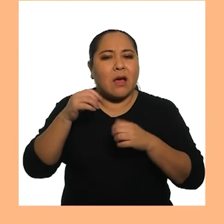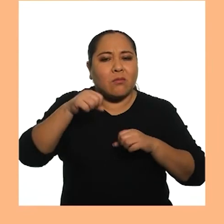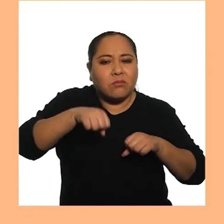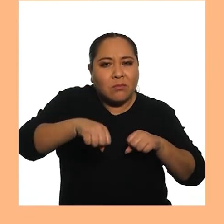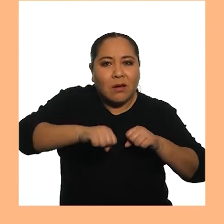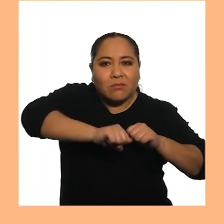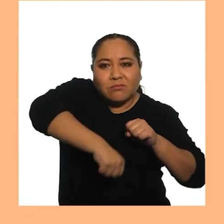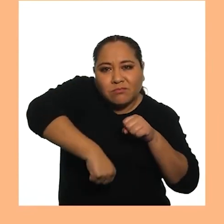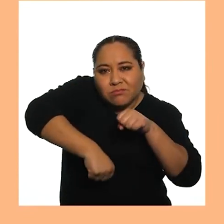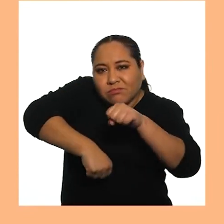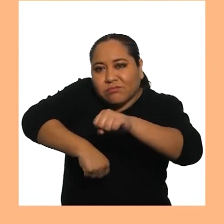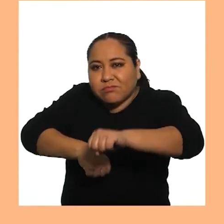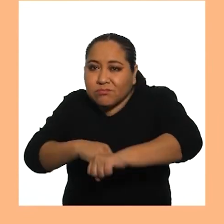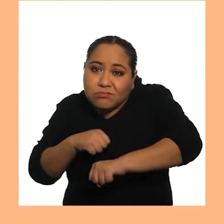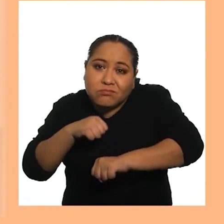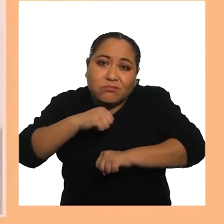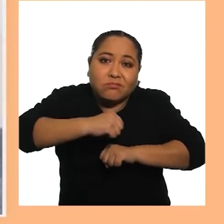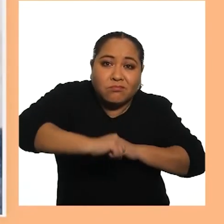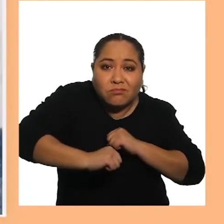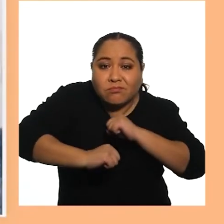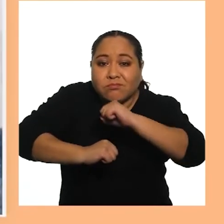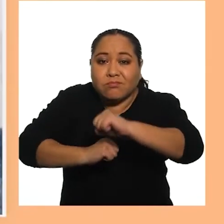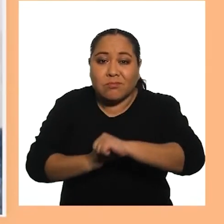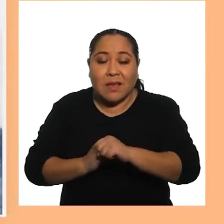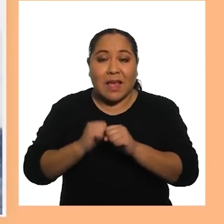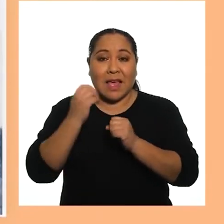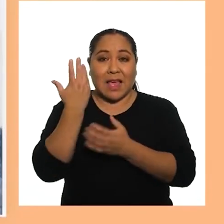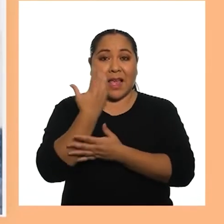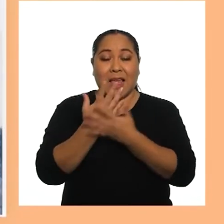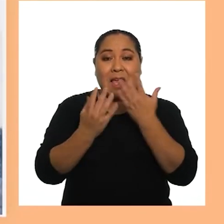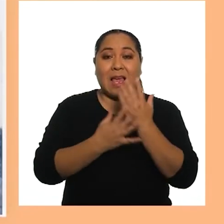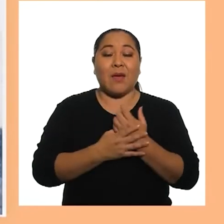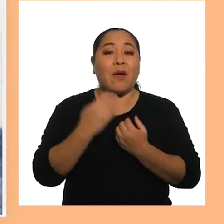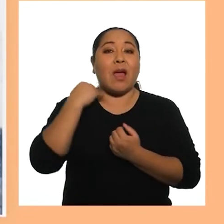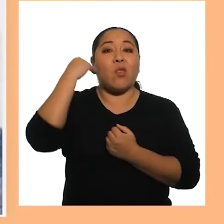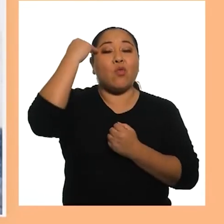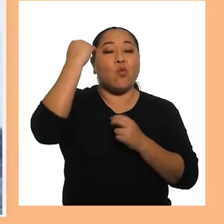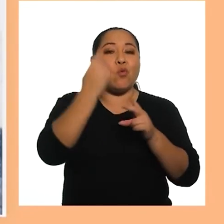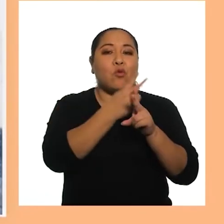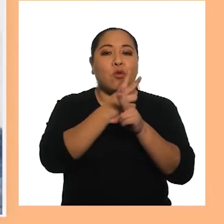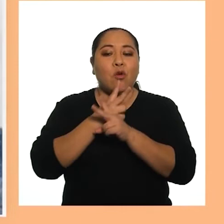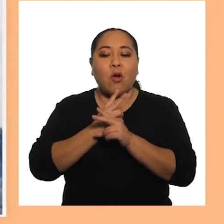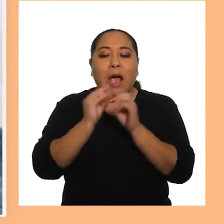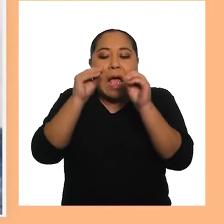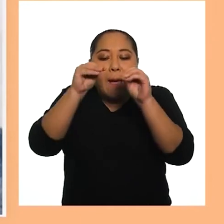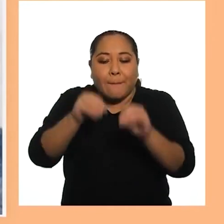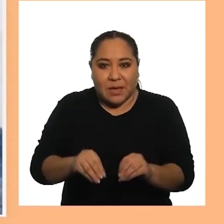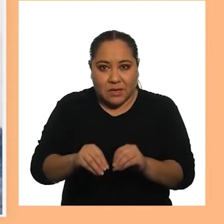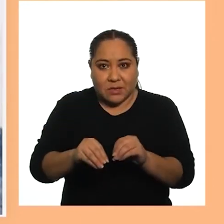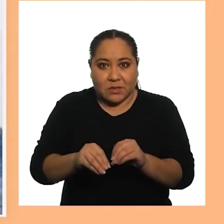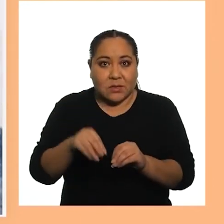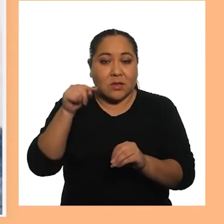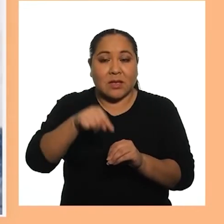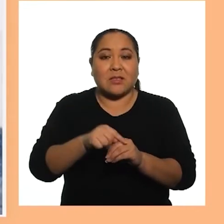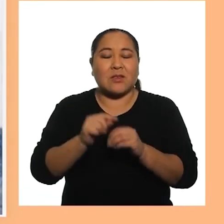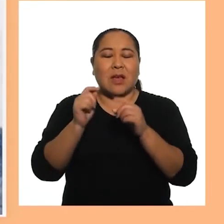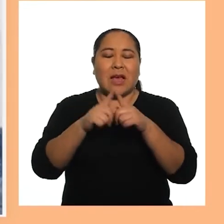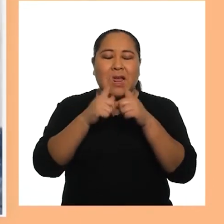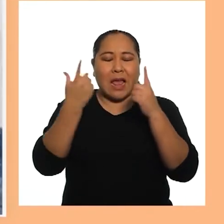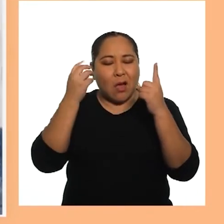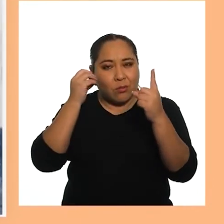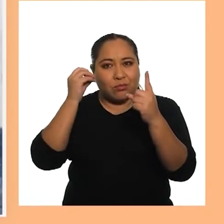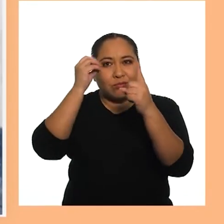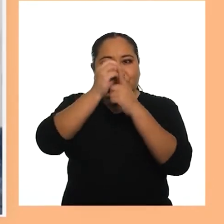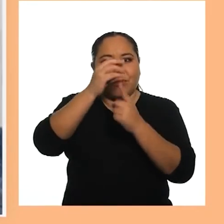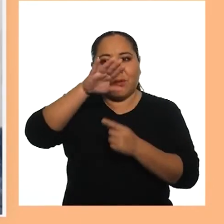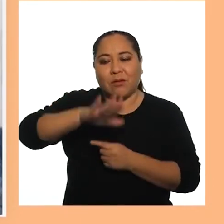Está empezando a gatear? El cambio De los brazos De la persona adulta Que lo cuida Al suelo Se convierte